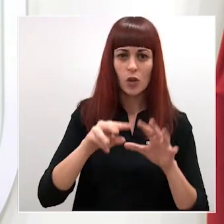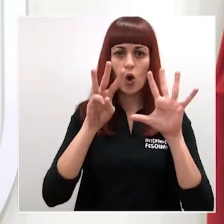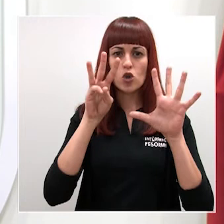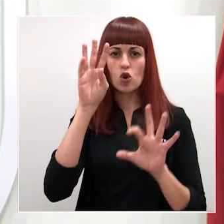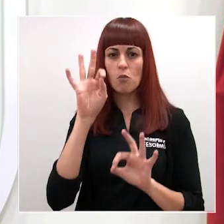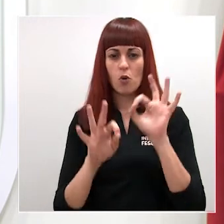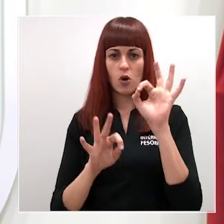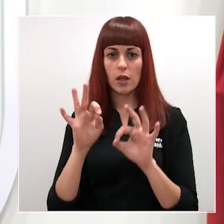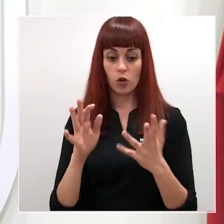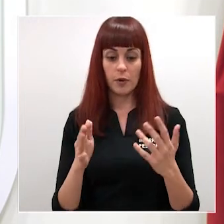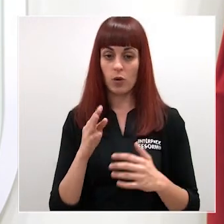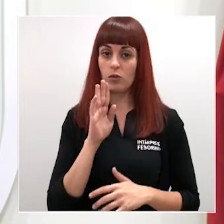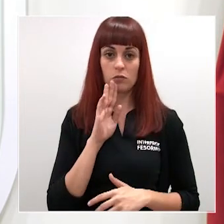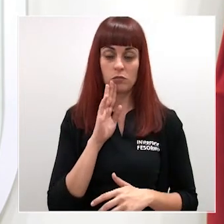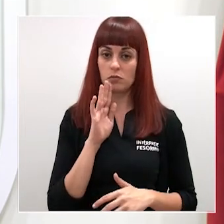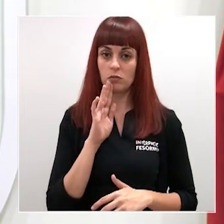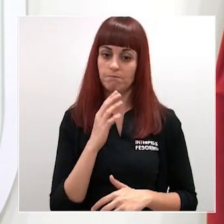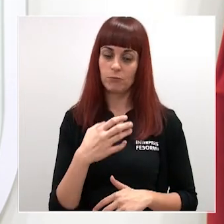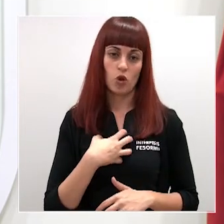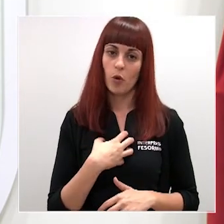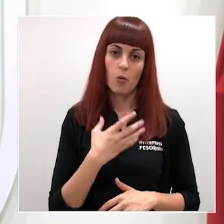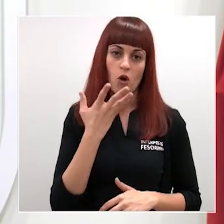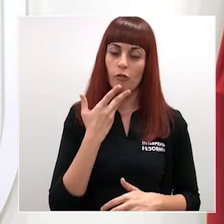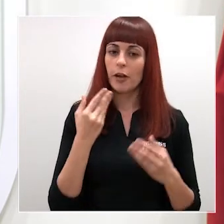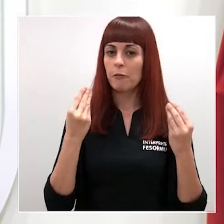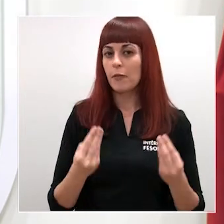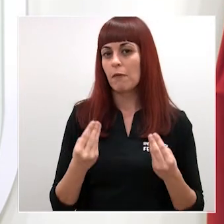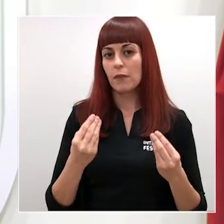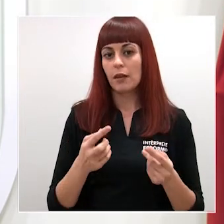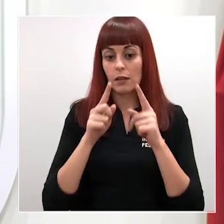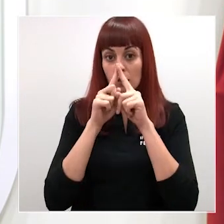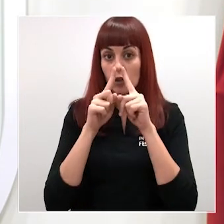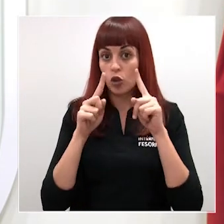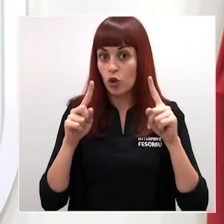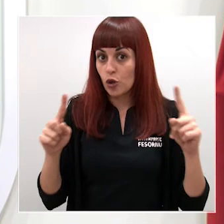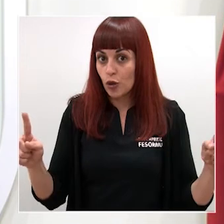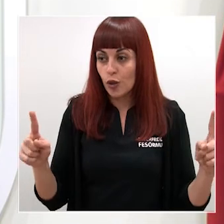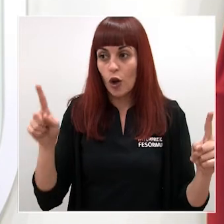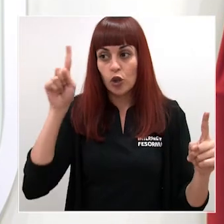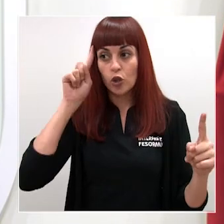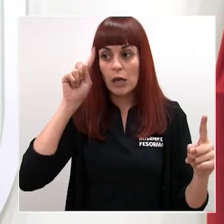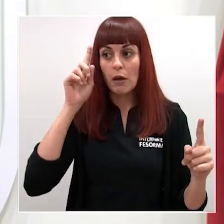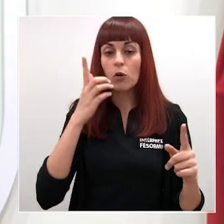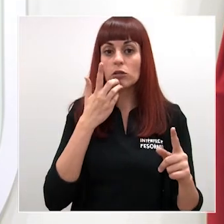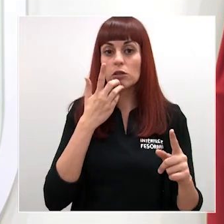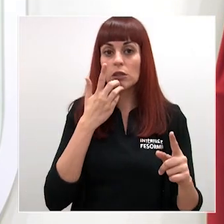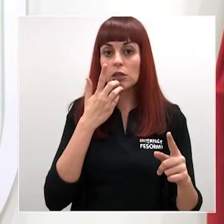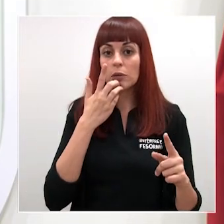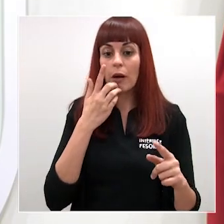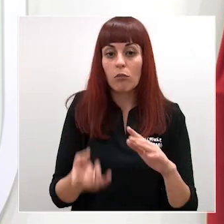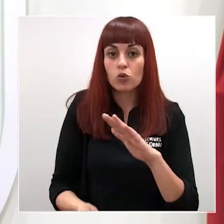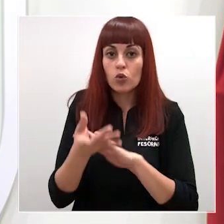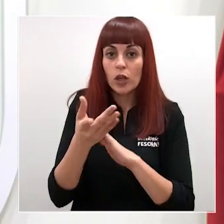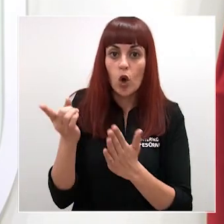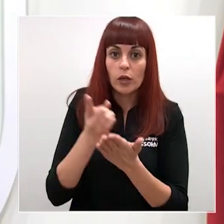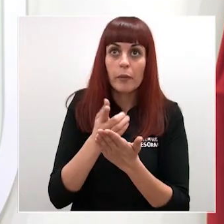pero como digo pues no no podemos conocer a lo largo del año tampoco sabemos si se va a producir algún rebrote